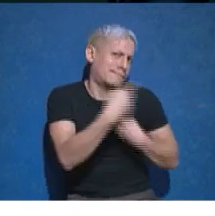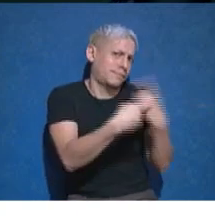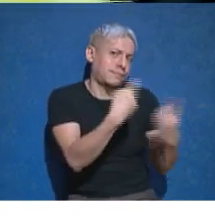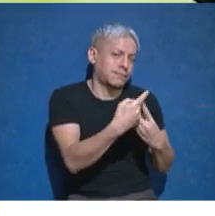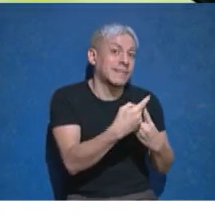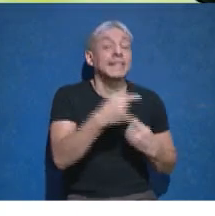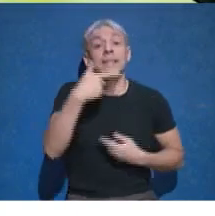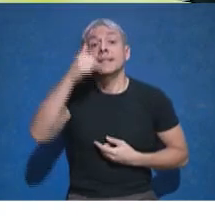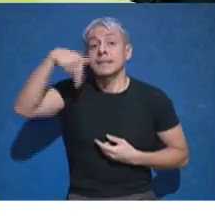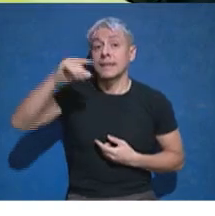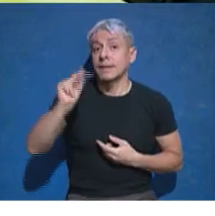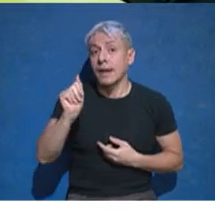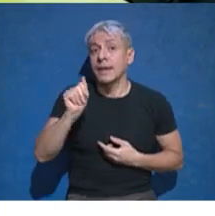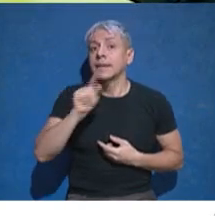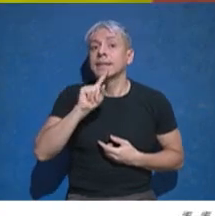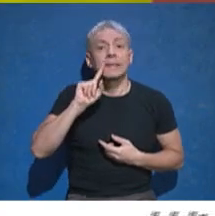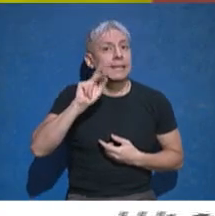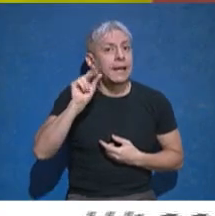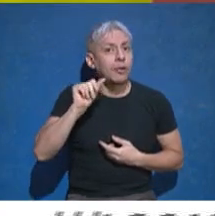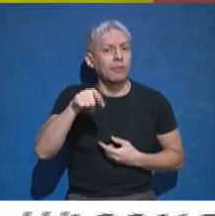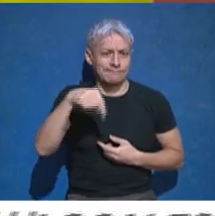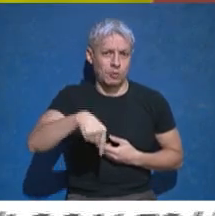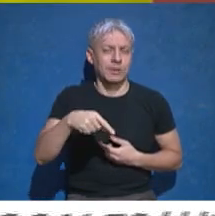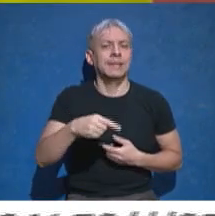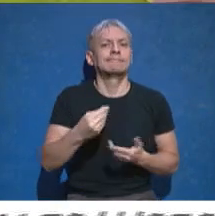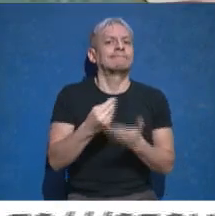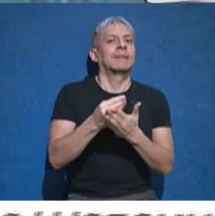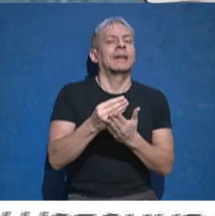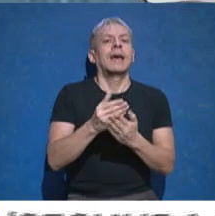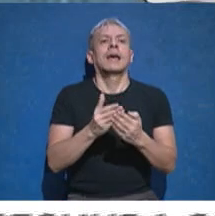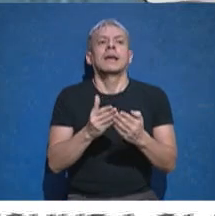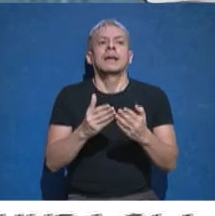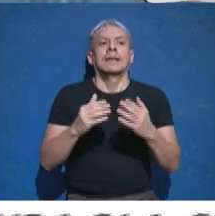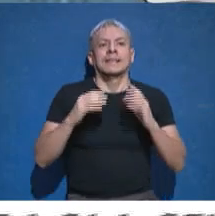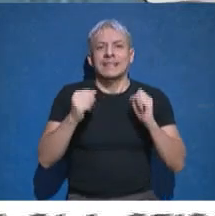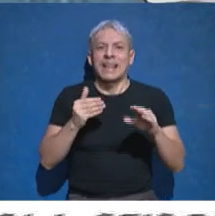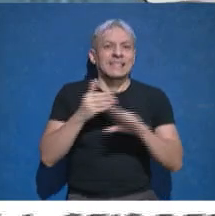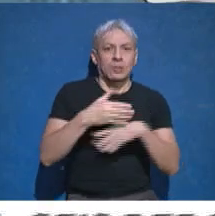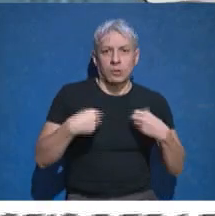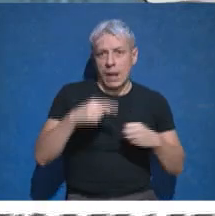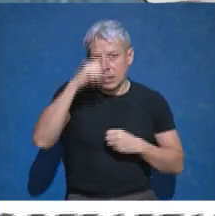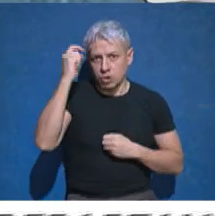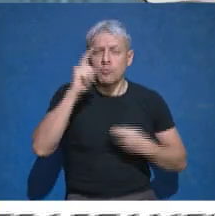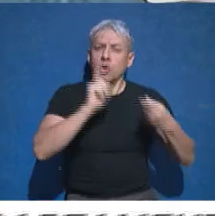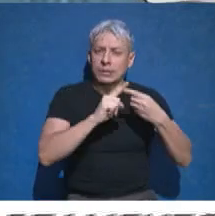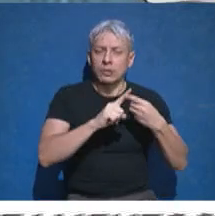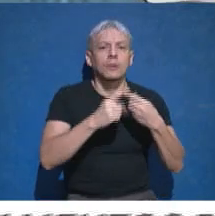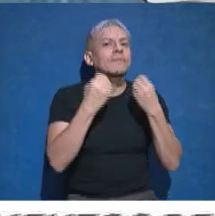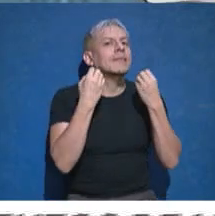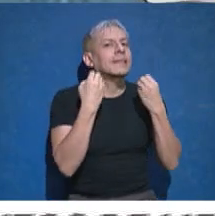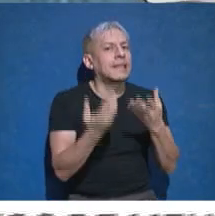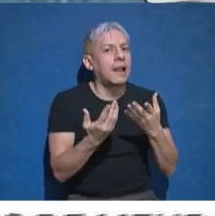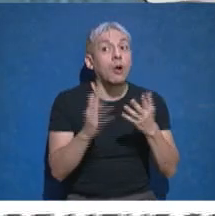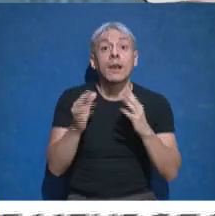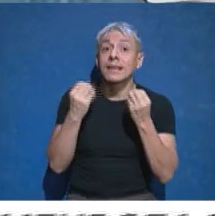Sandra Tirado es la actual Secretaria de Acceso a la Salud de la Nación y estamos en contacto con ella. ¿Cómo le va? ¿Qué tal? ¿Cómo les va? Buenas